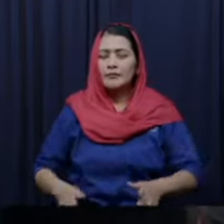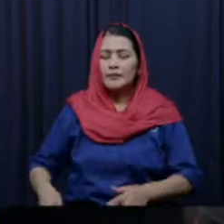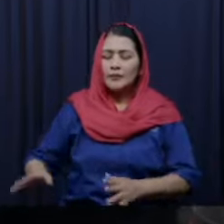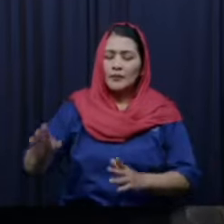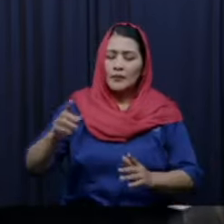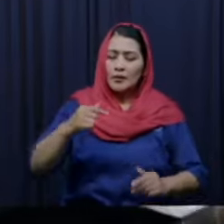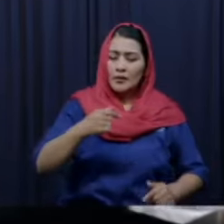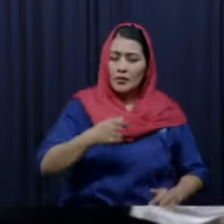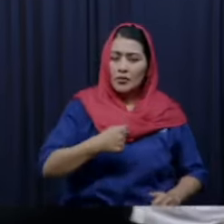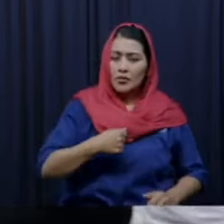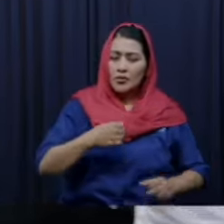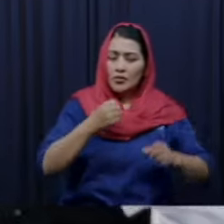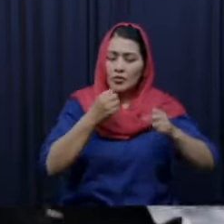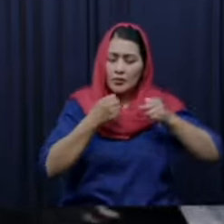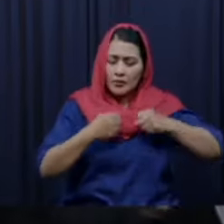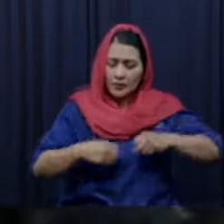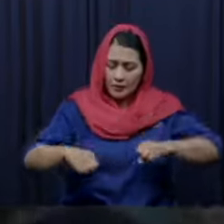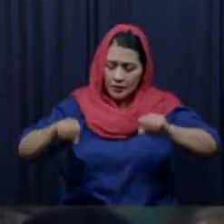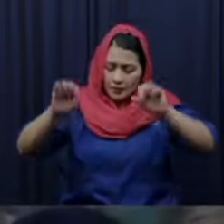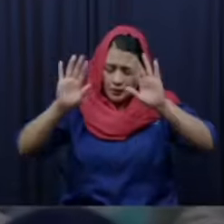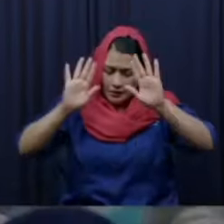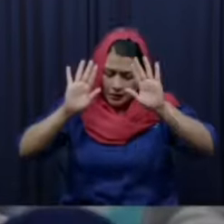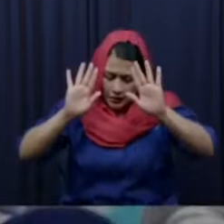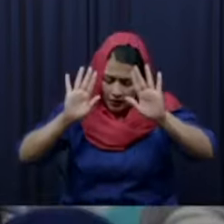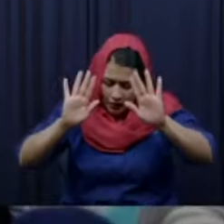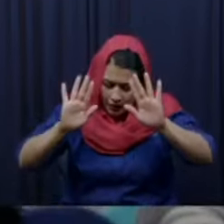yo me rindo gloria a Dios